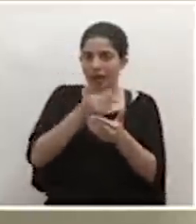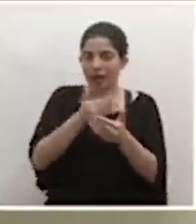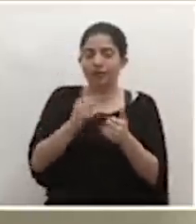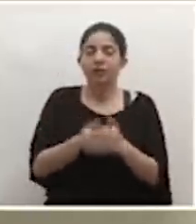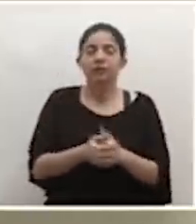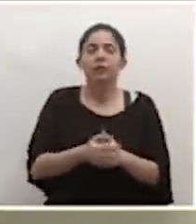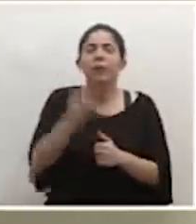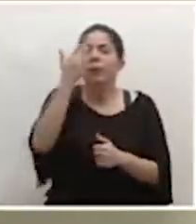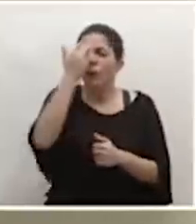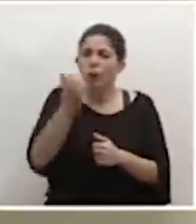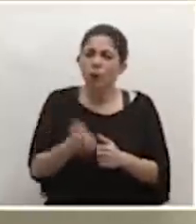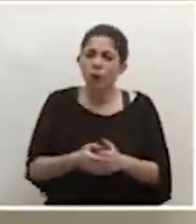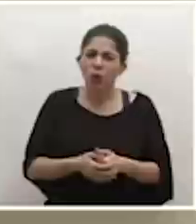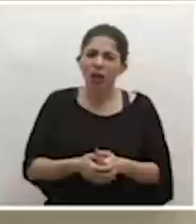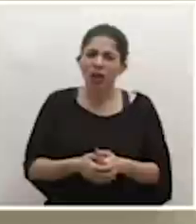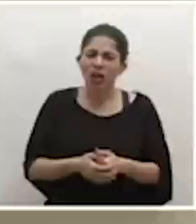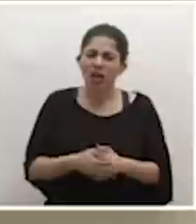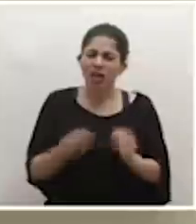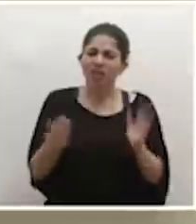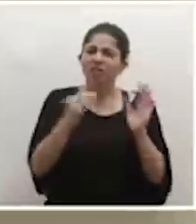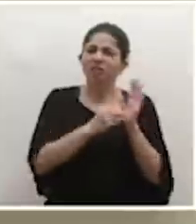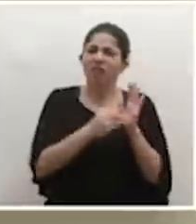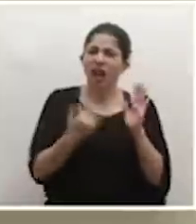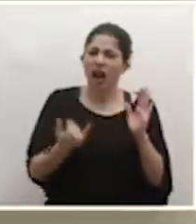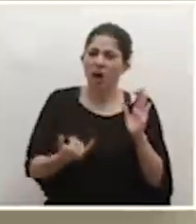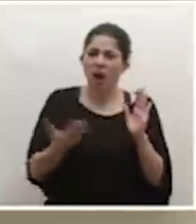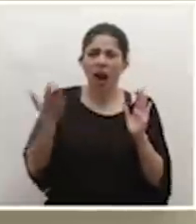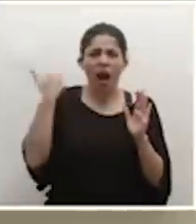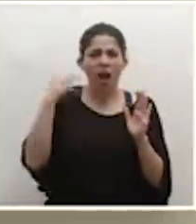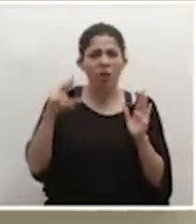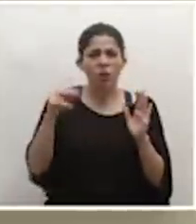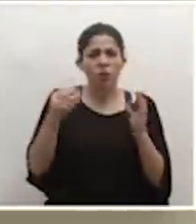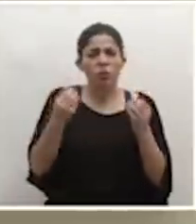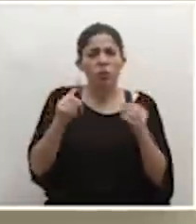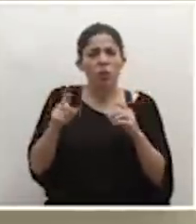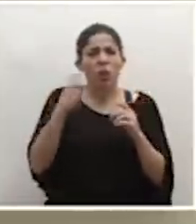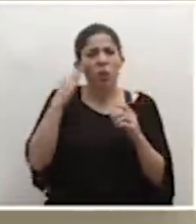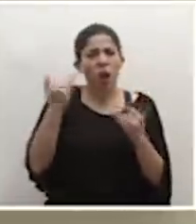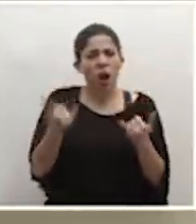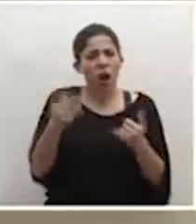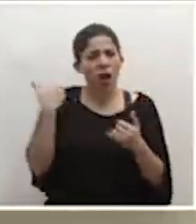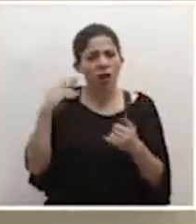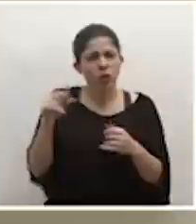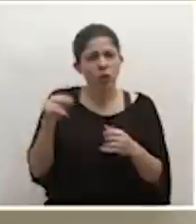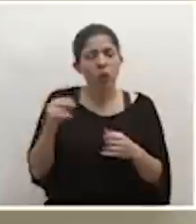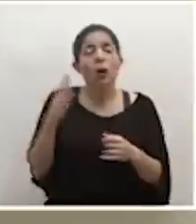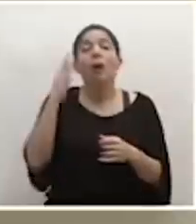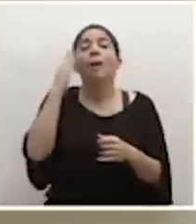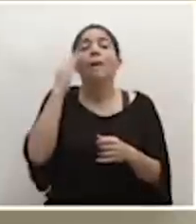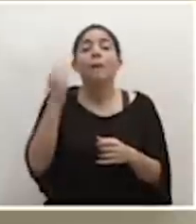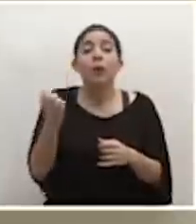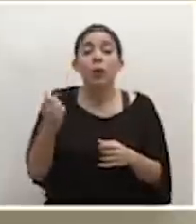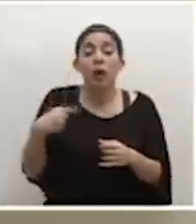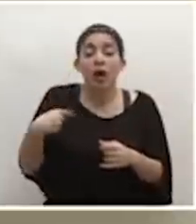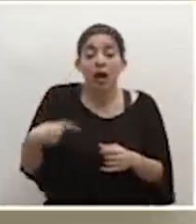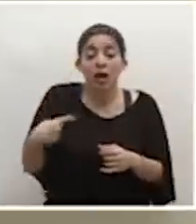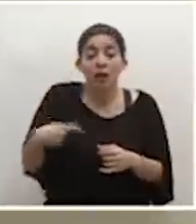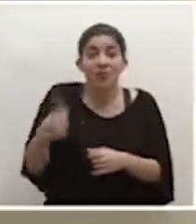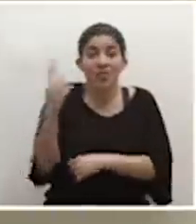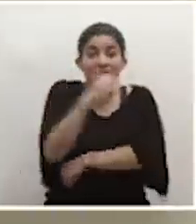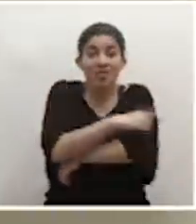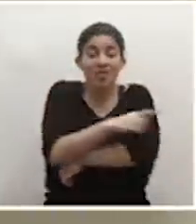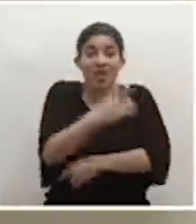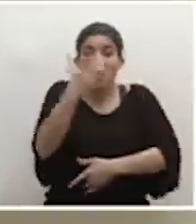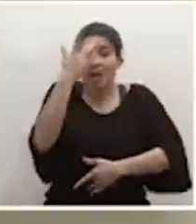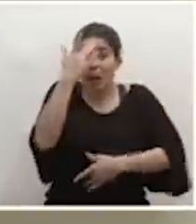¿Por qué se hace justamente esta medida hasta ahora y no antes? Muchos van a preguntar. Bueno, justamente porque cada día con la